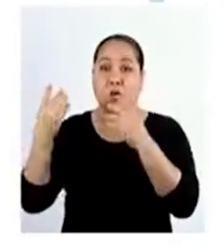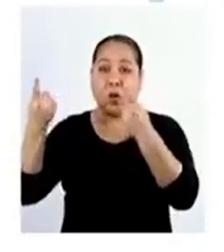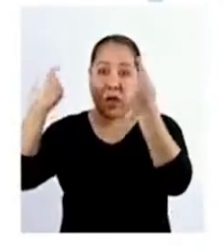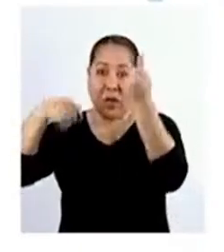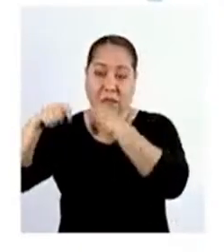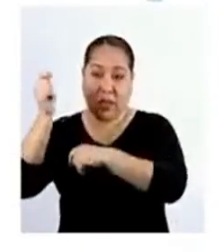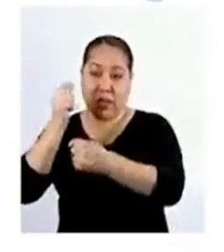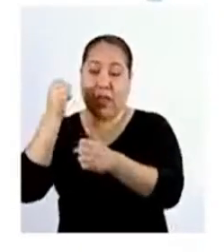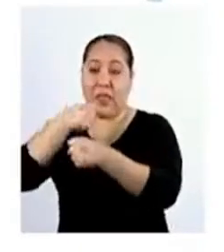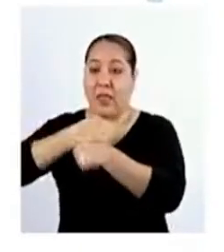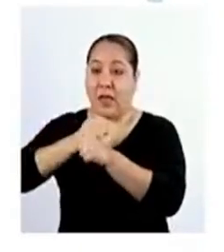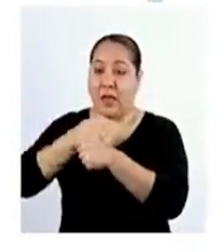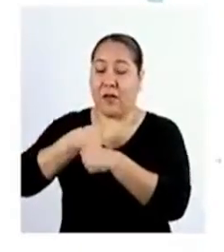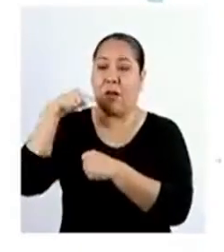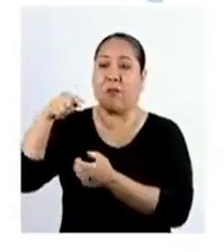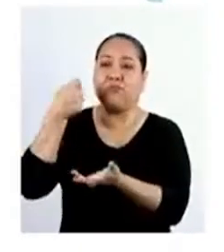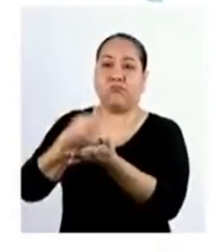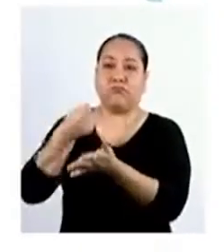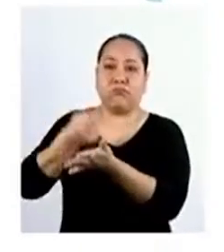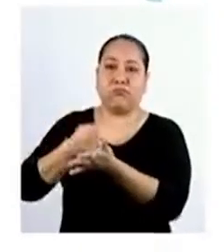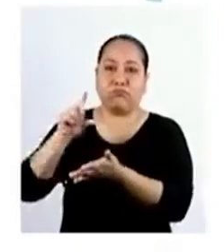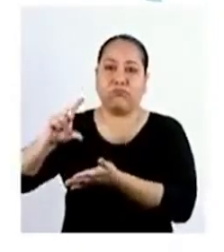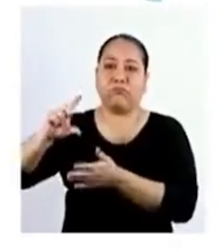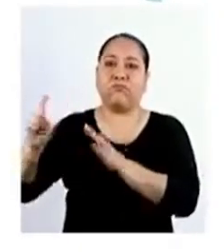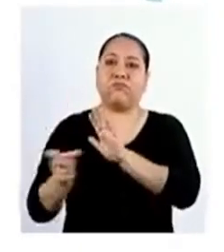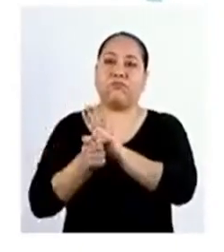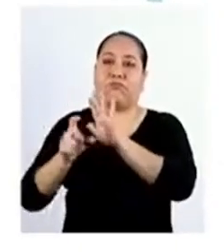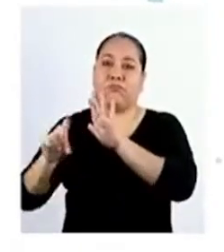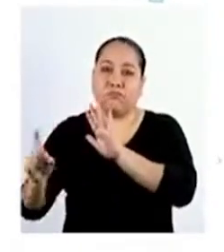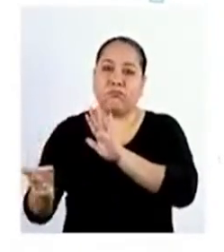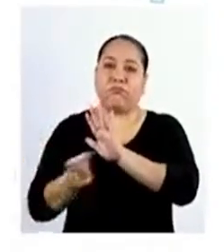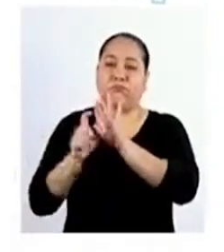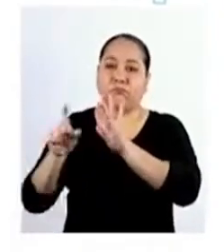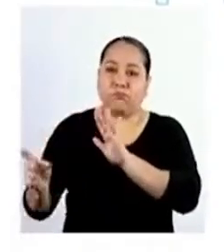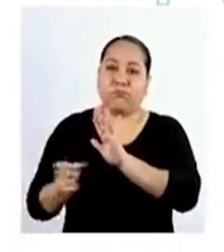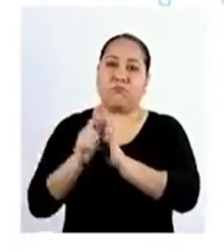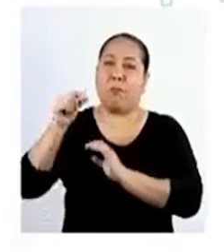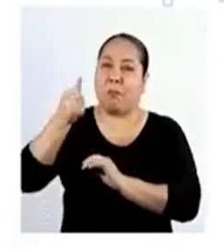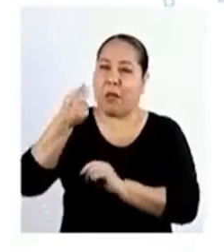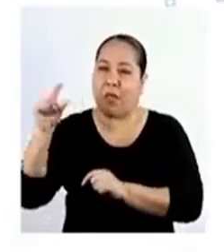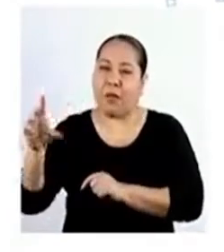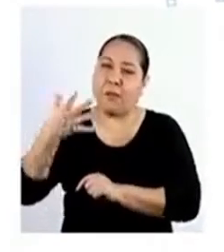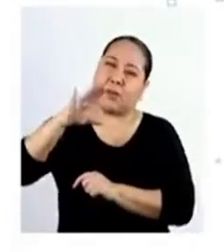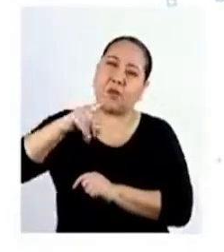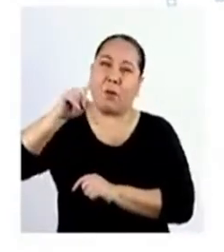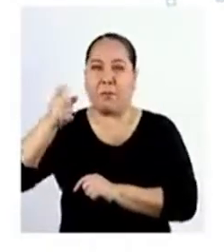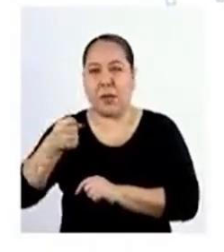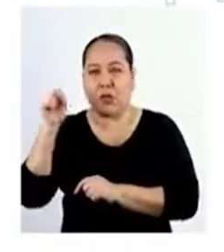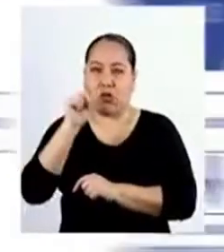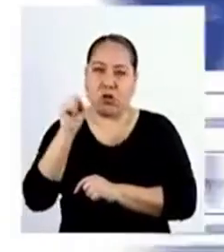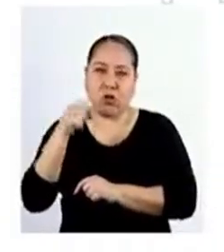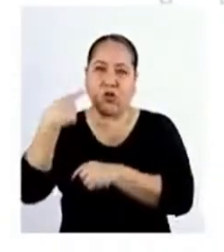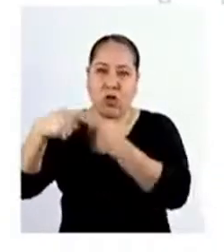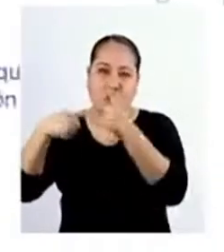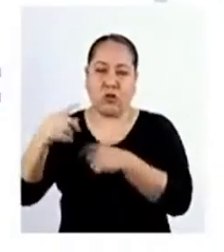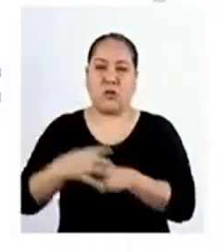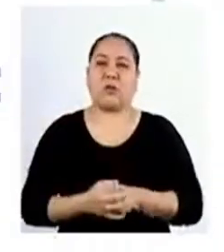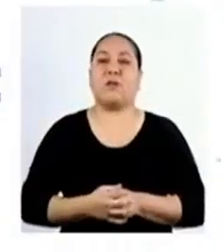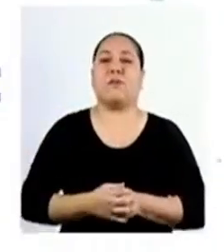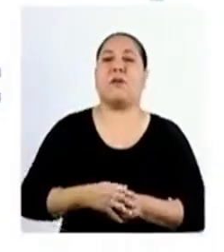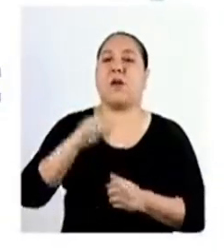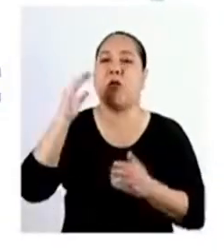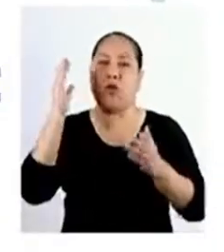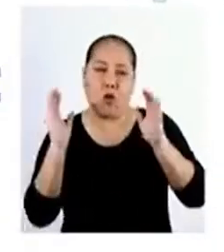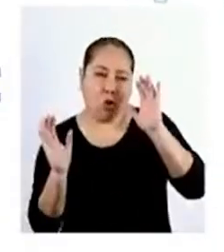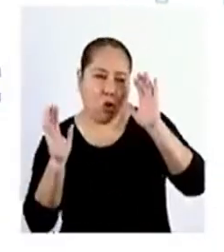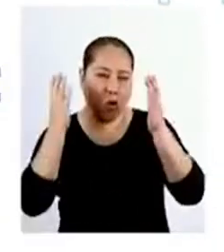cafetín Implicaría ingresos diarios adicionales Para la familia Alrededor de 1.000 soles Finalmente